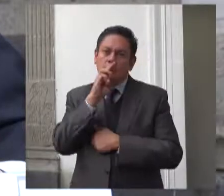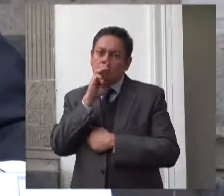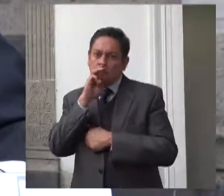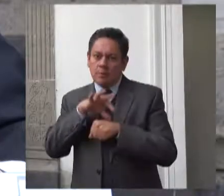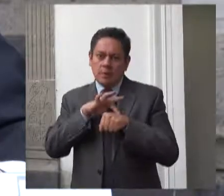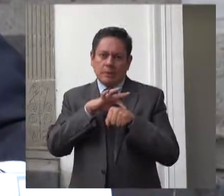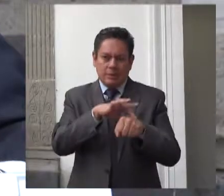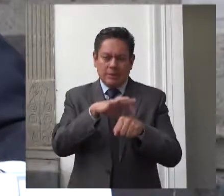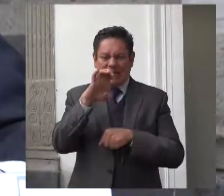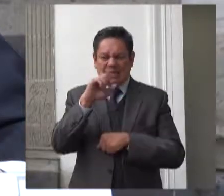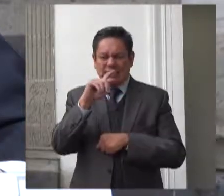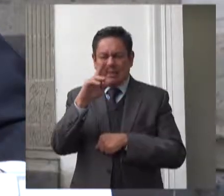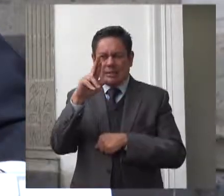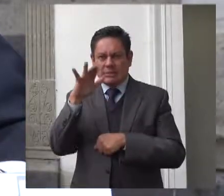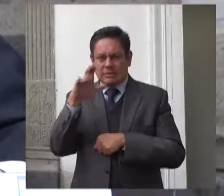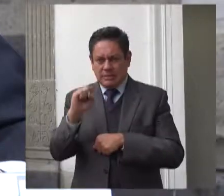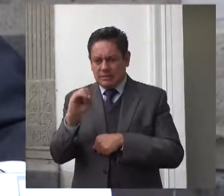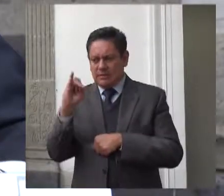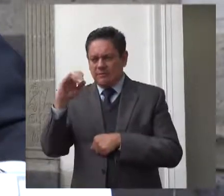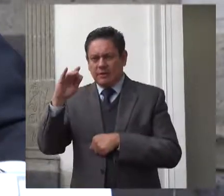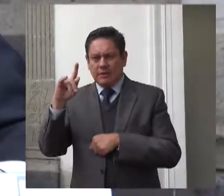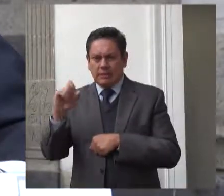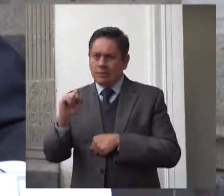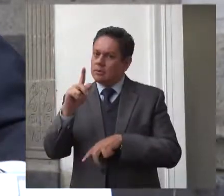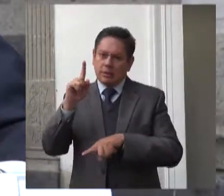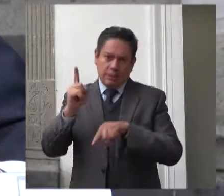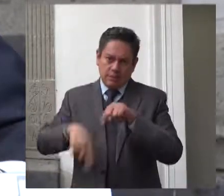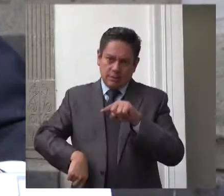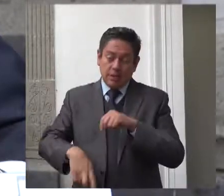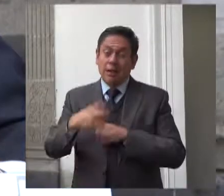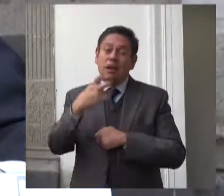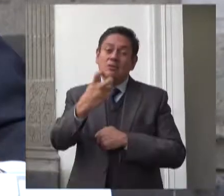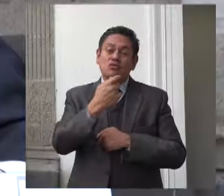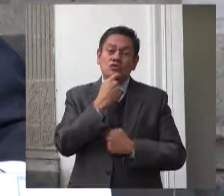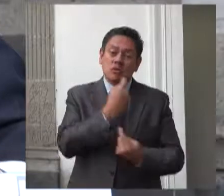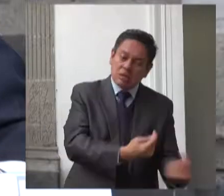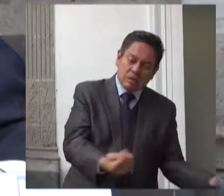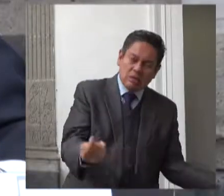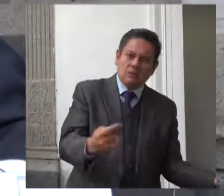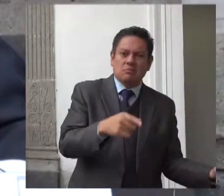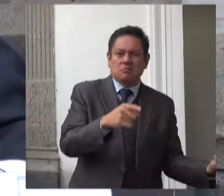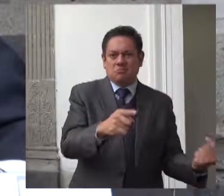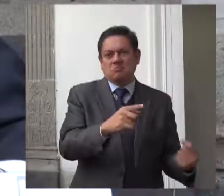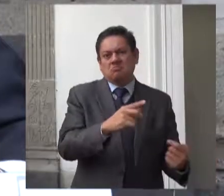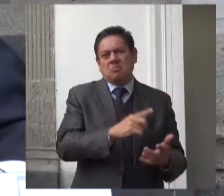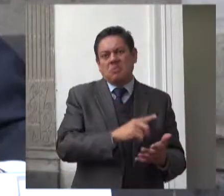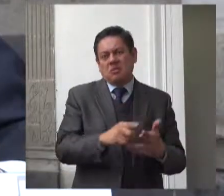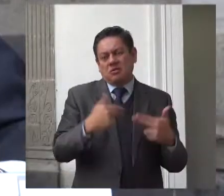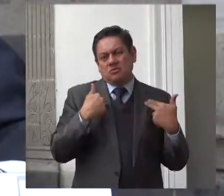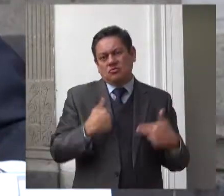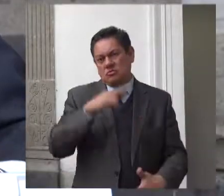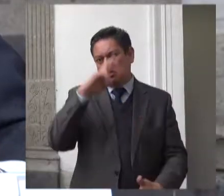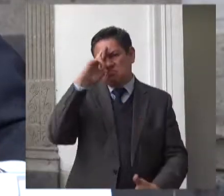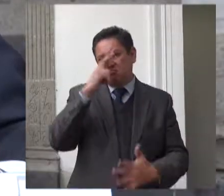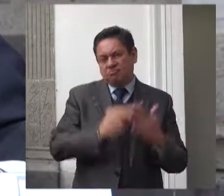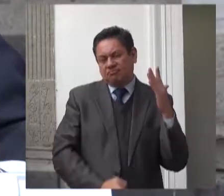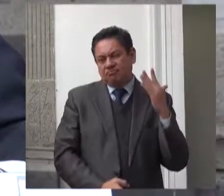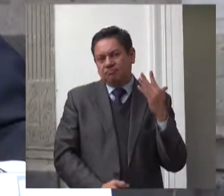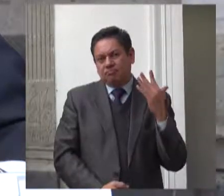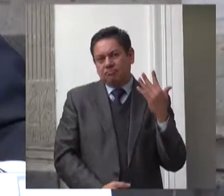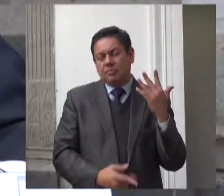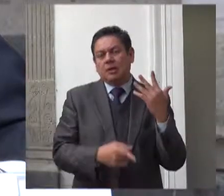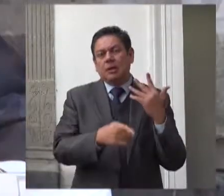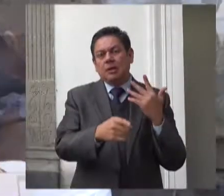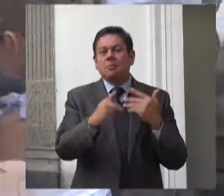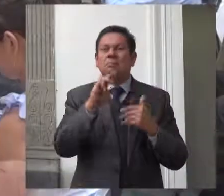una violación a los derechos humanos de las niñas y niños usuarios del referido programa, de